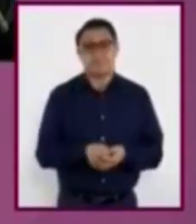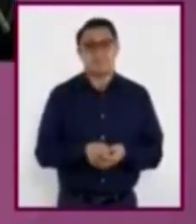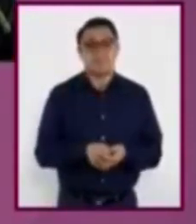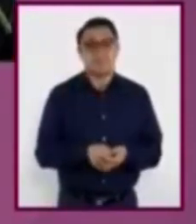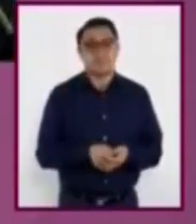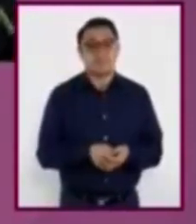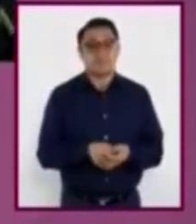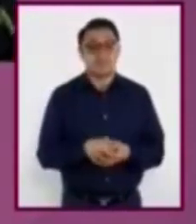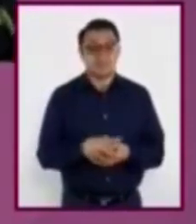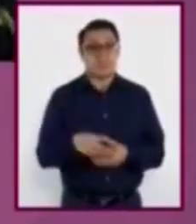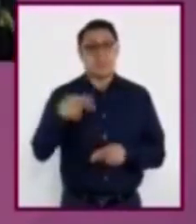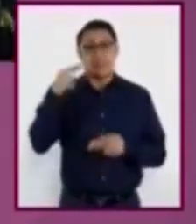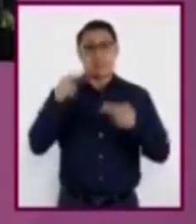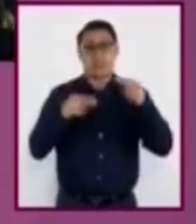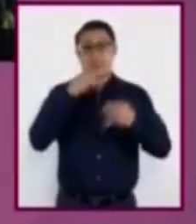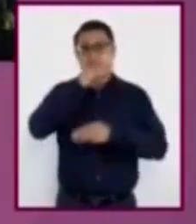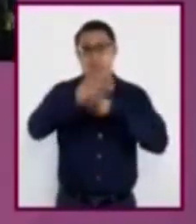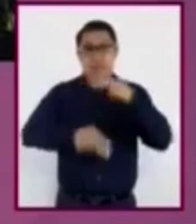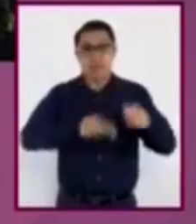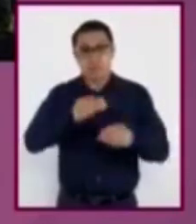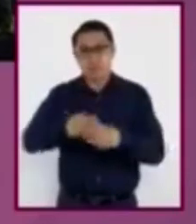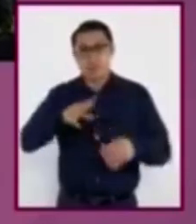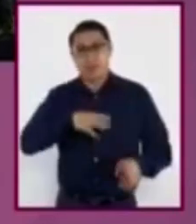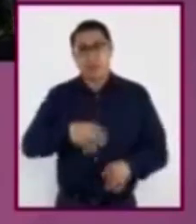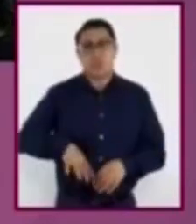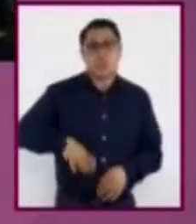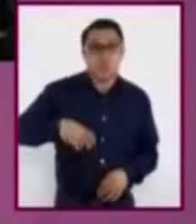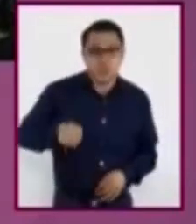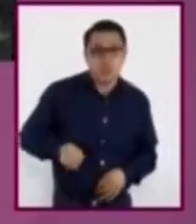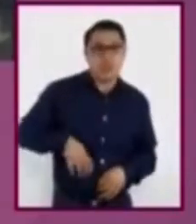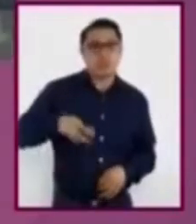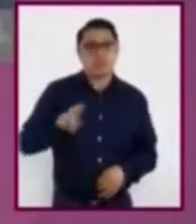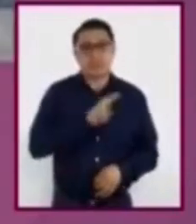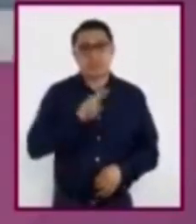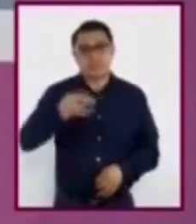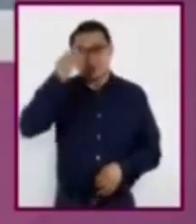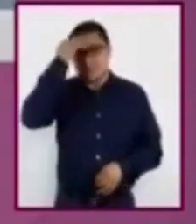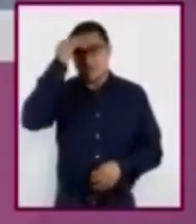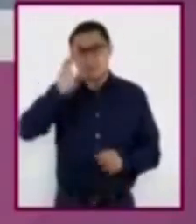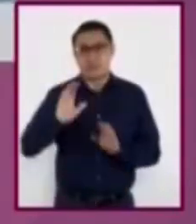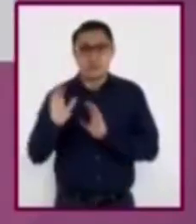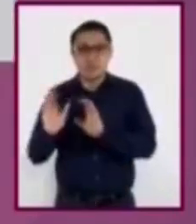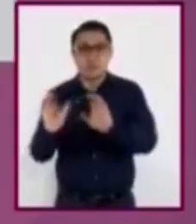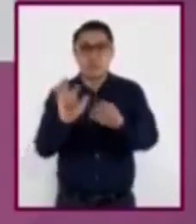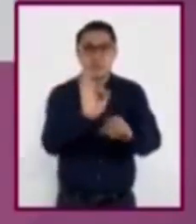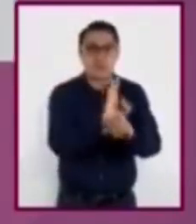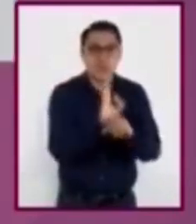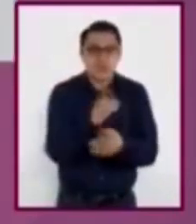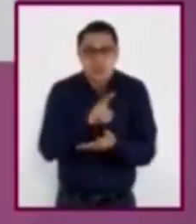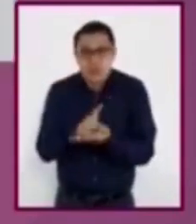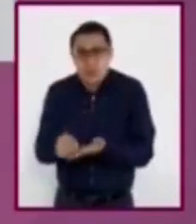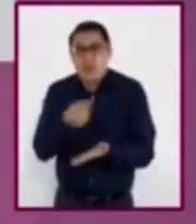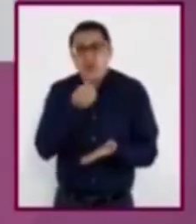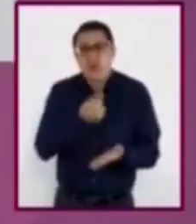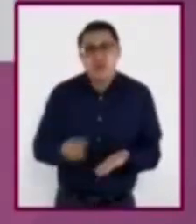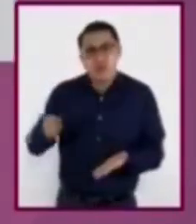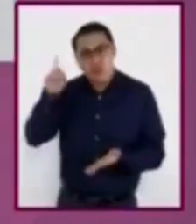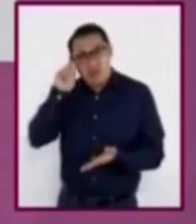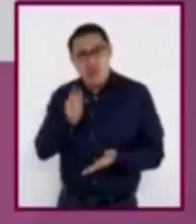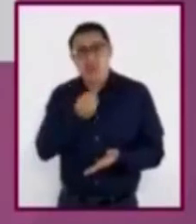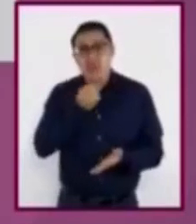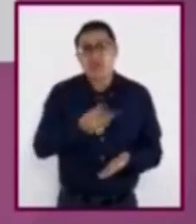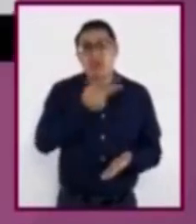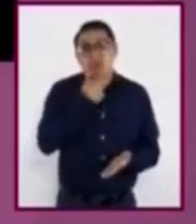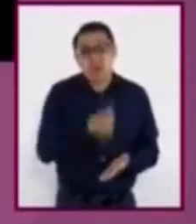Aún cuando a nivel mundial se han realizado diversos esfuerzos para reconocer y preservar los derechos de niñas, niños y adolescentes,